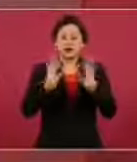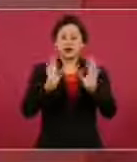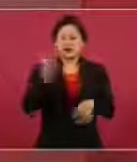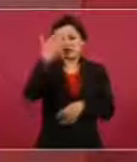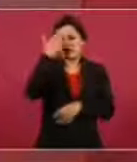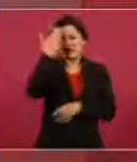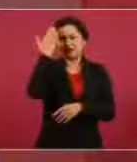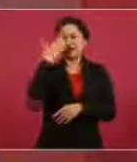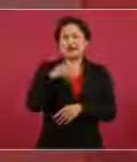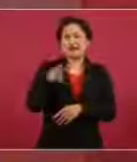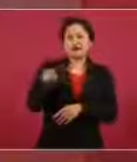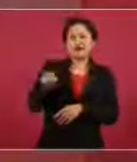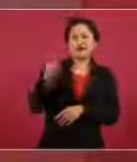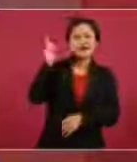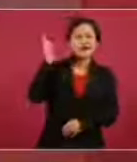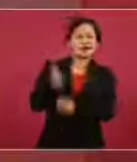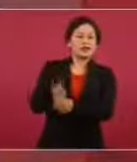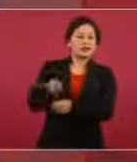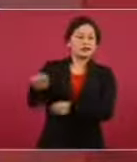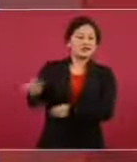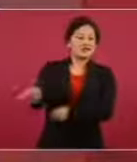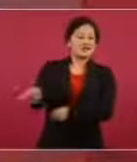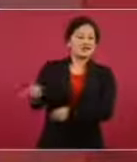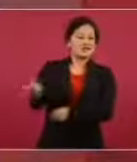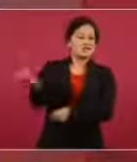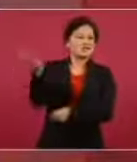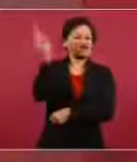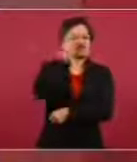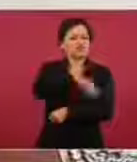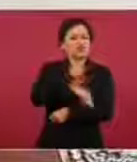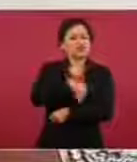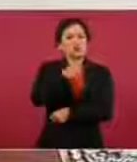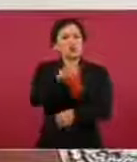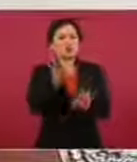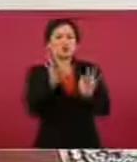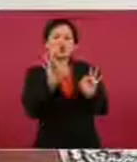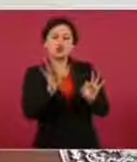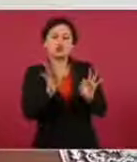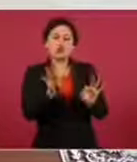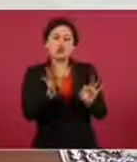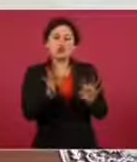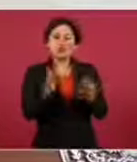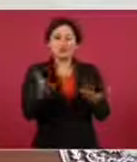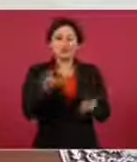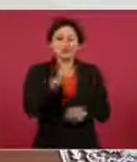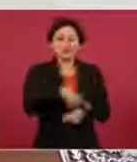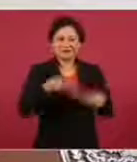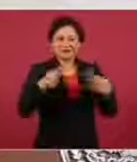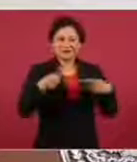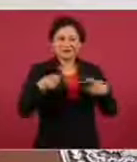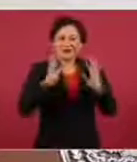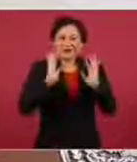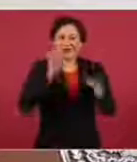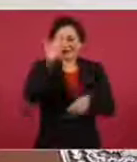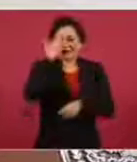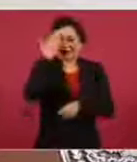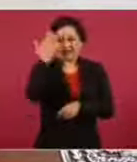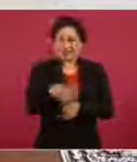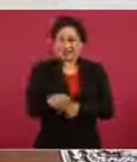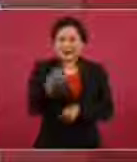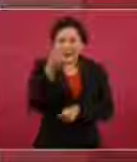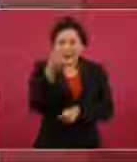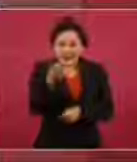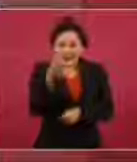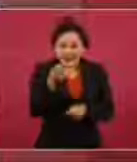y quién es falso, esos son los cambios que han habido. Entonces,